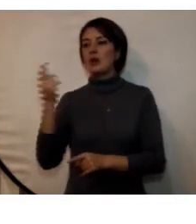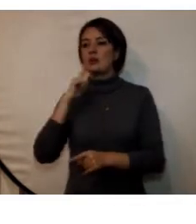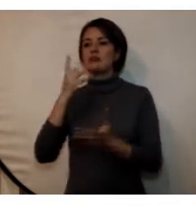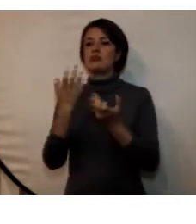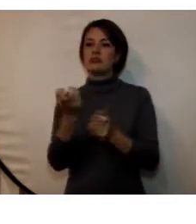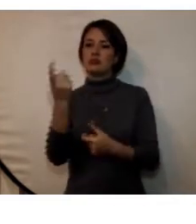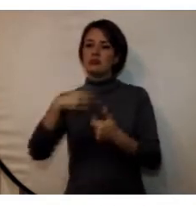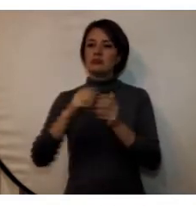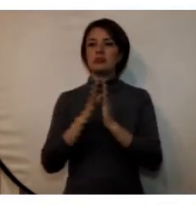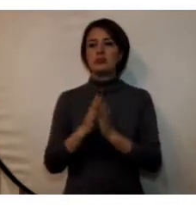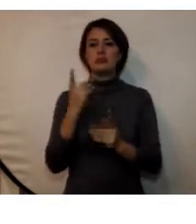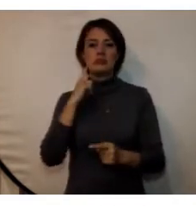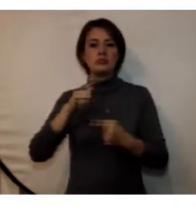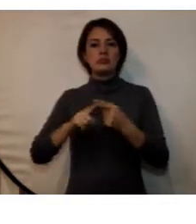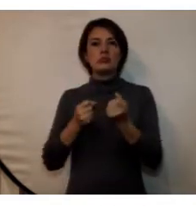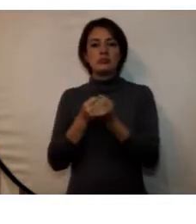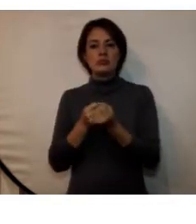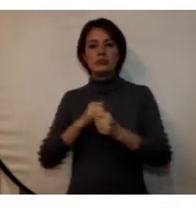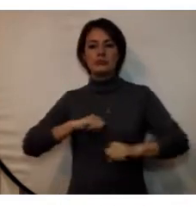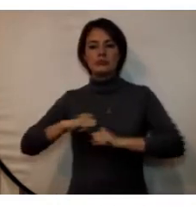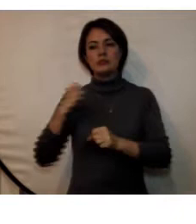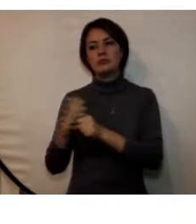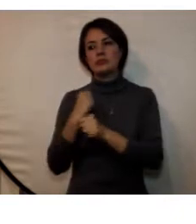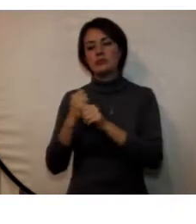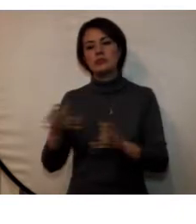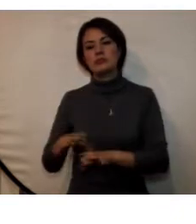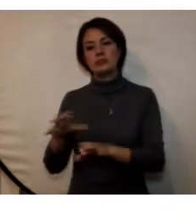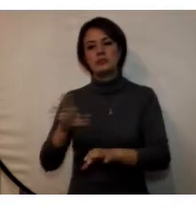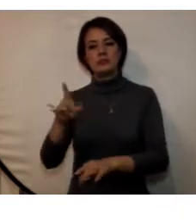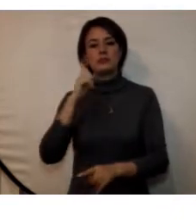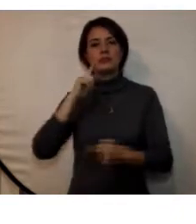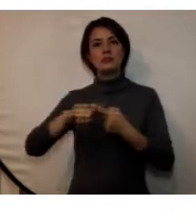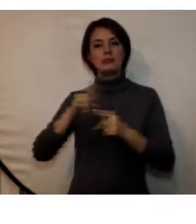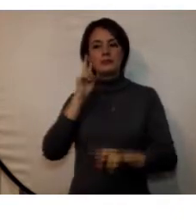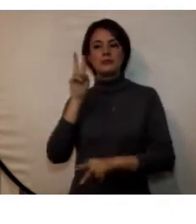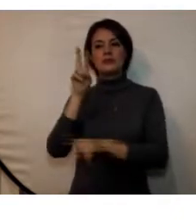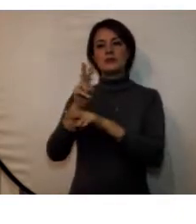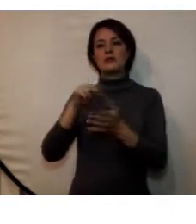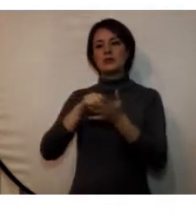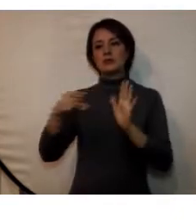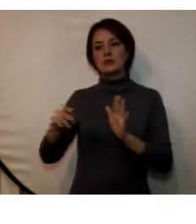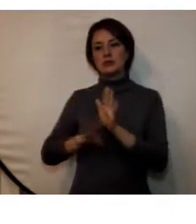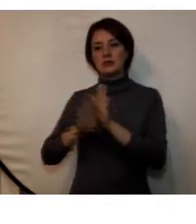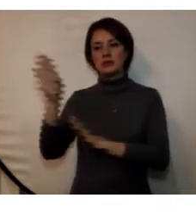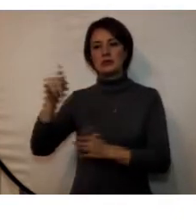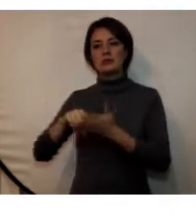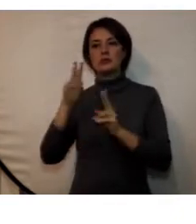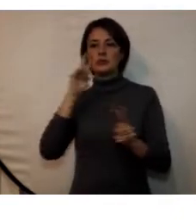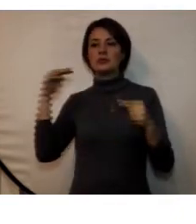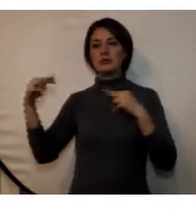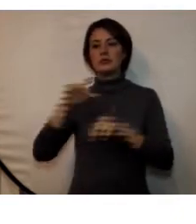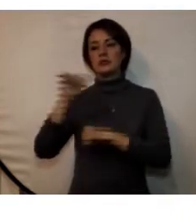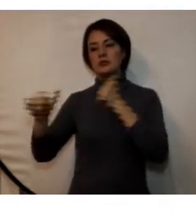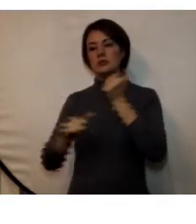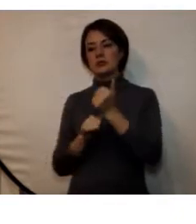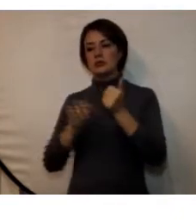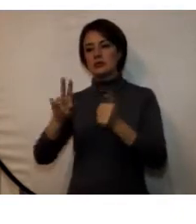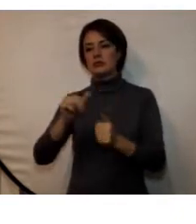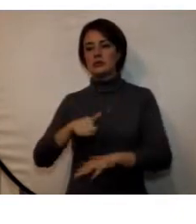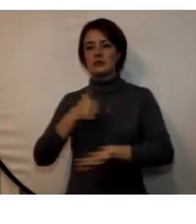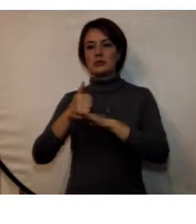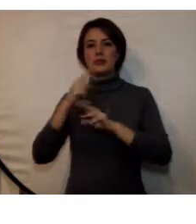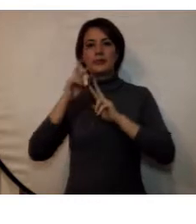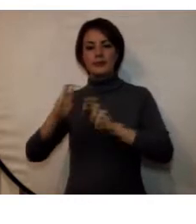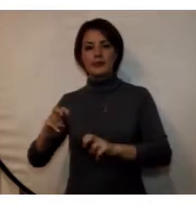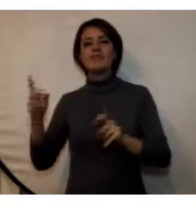a participar en las convocatorias de innovación y emprendimiento que realizó la división de desarrollo tecnológico e innovación de la vicerrectoría de investigación en las cuales